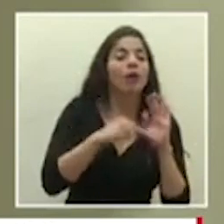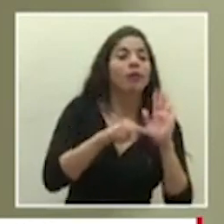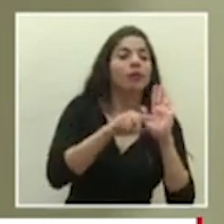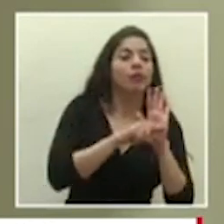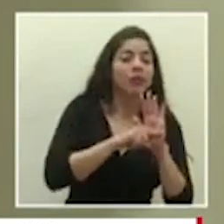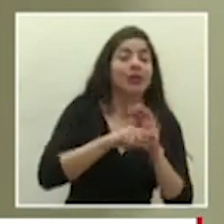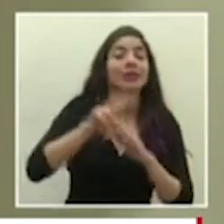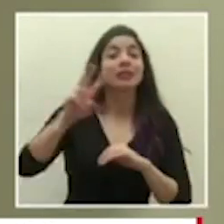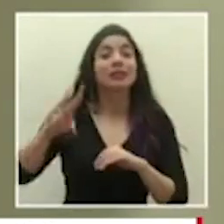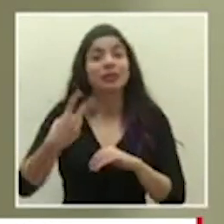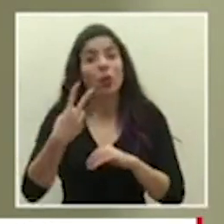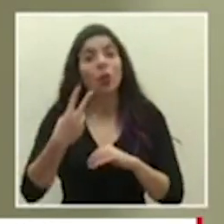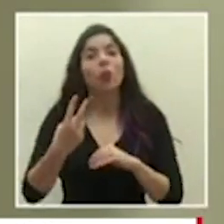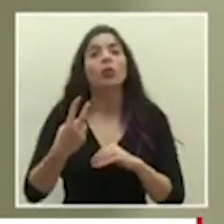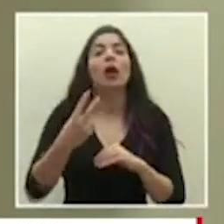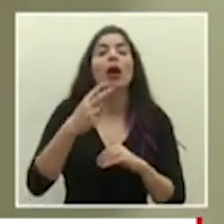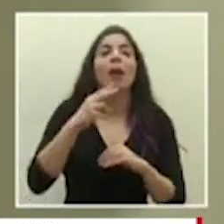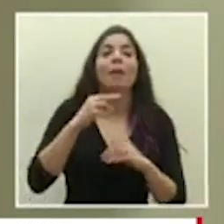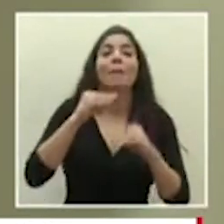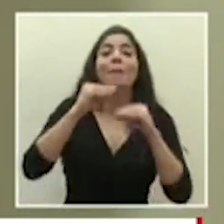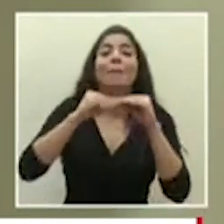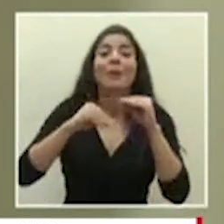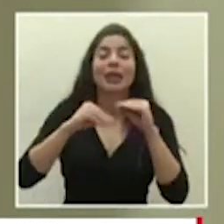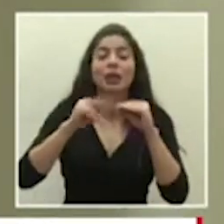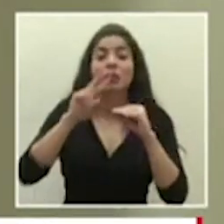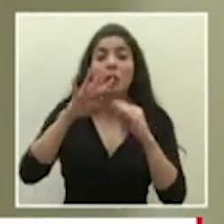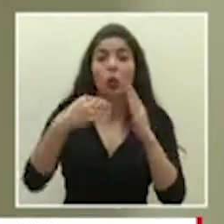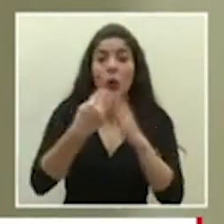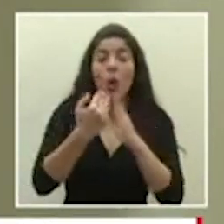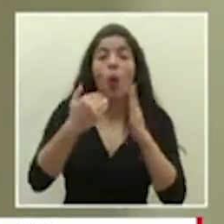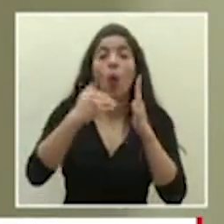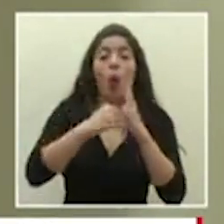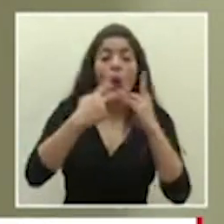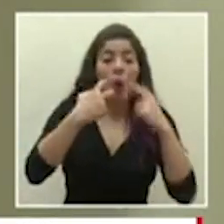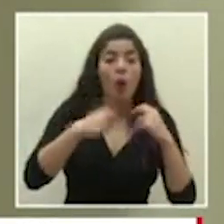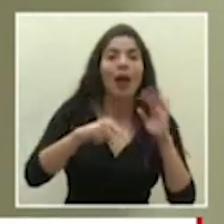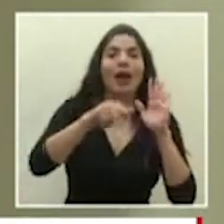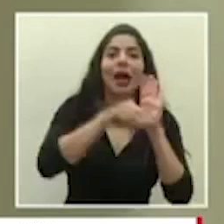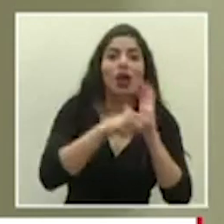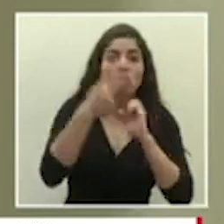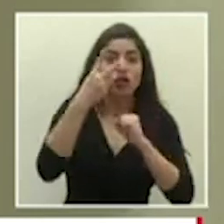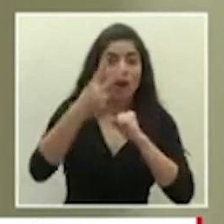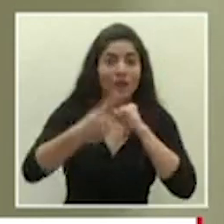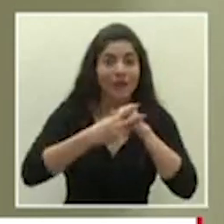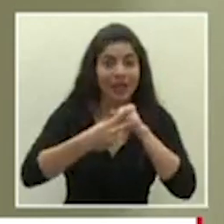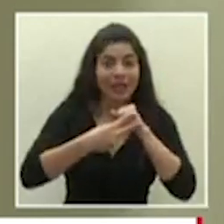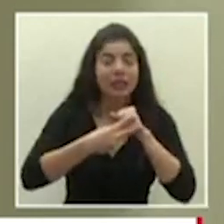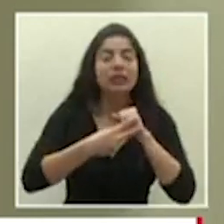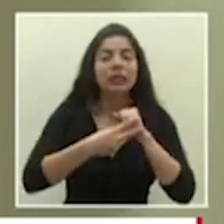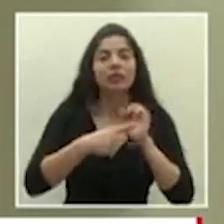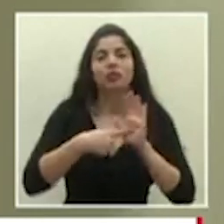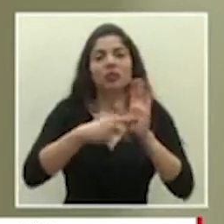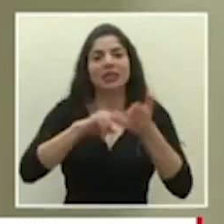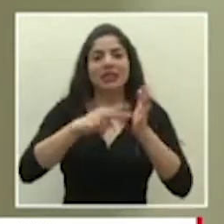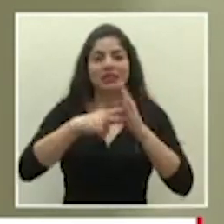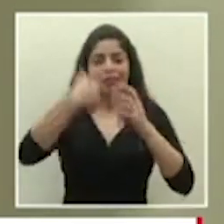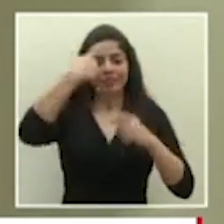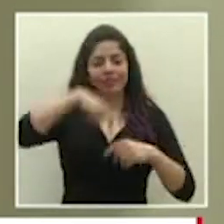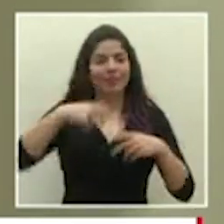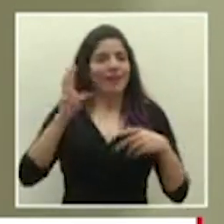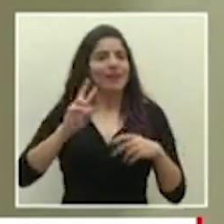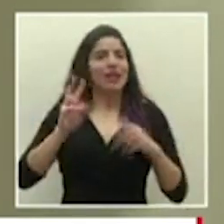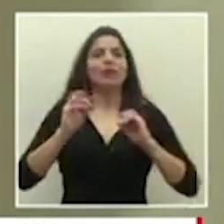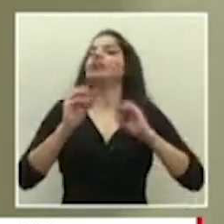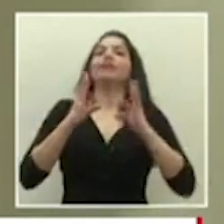una segunda prueba negativa en menos de 24 horas que demuestren que ya no tienen el